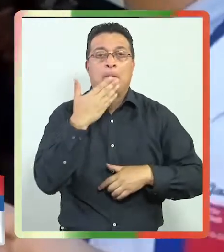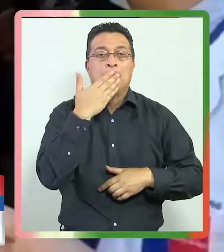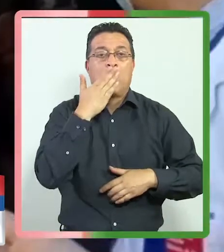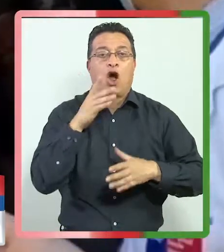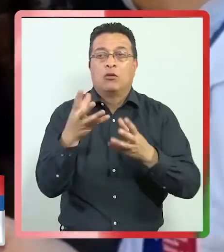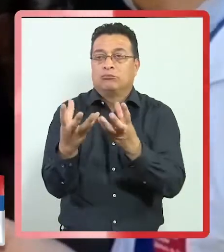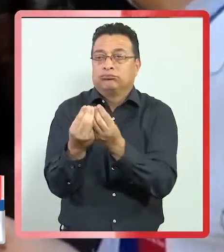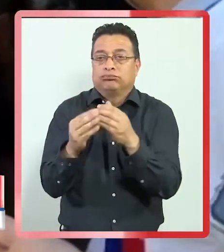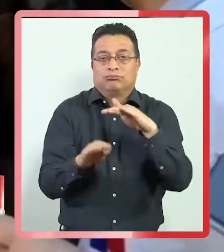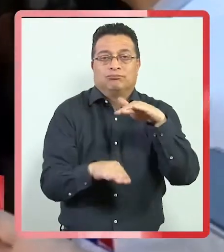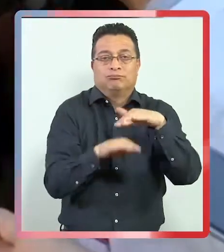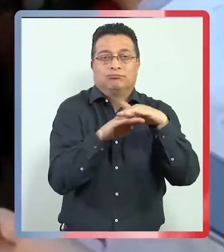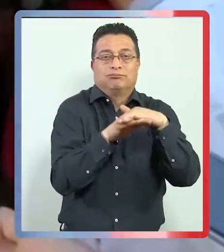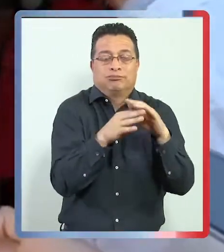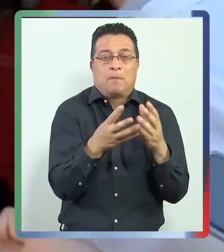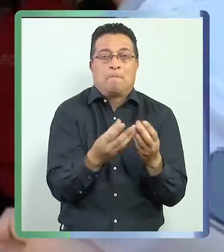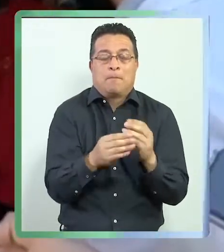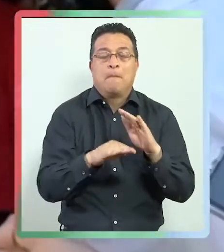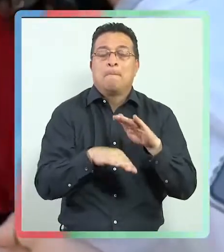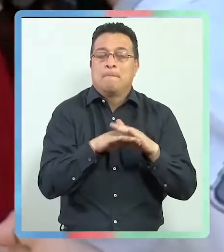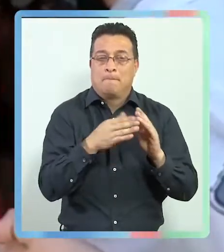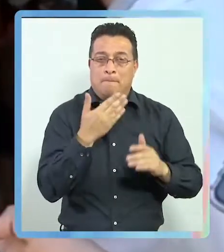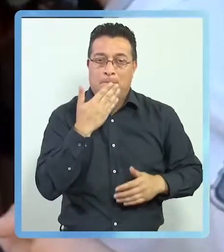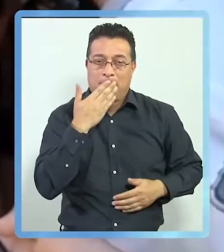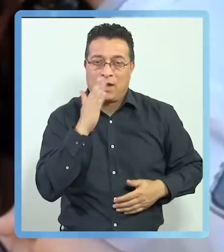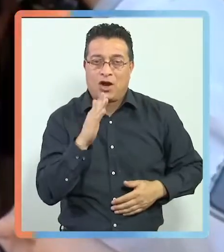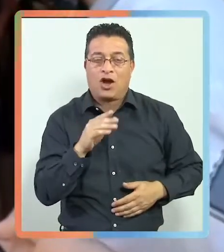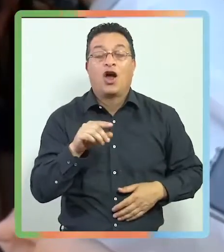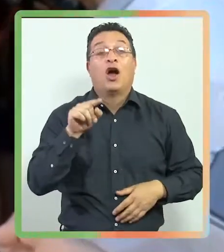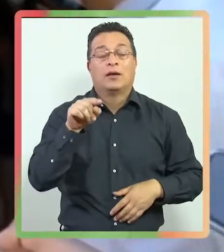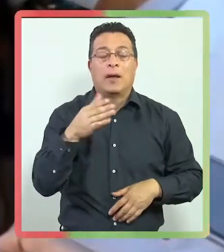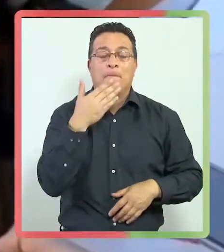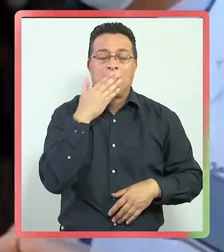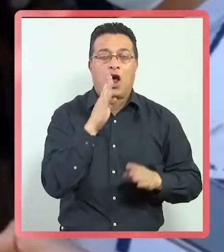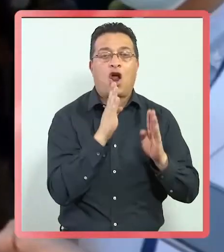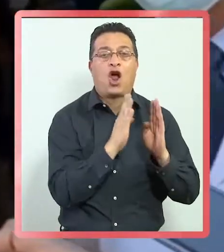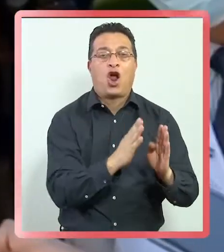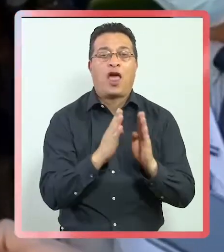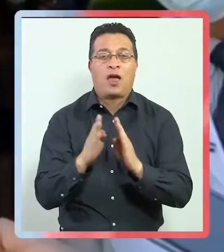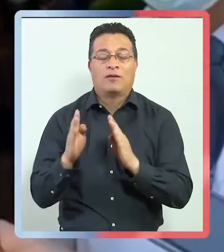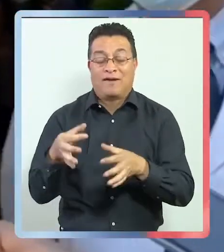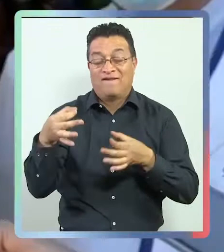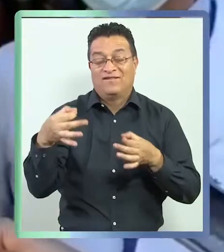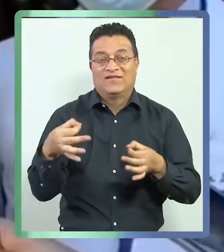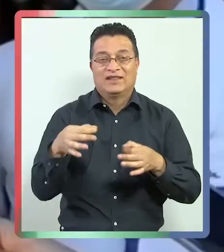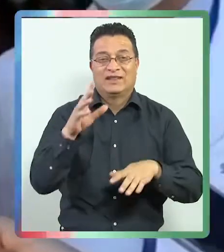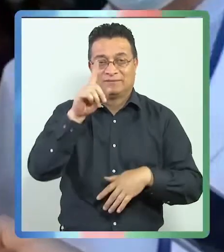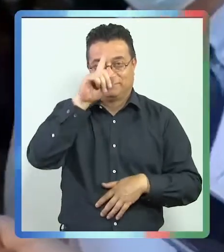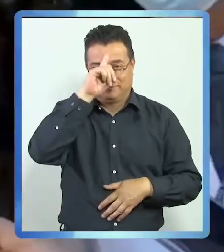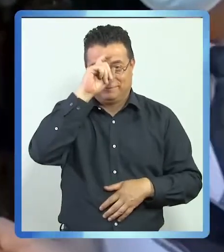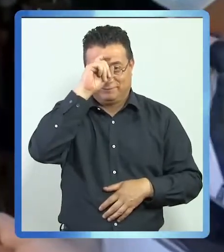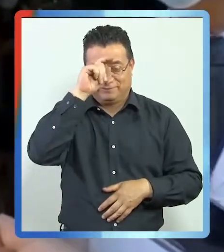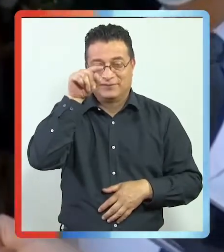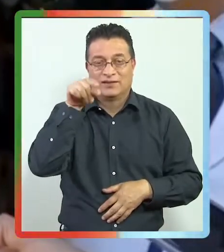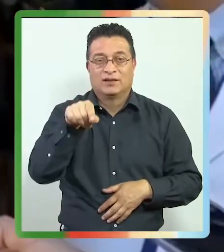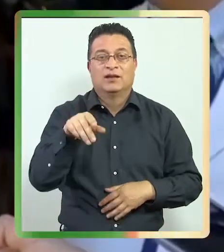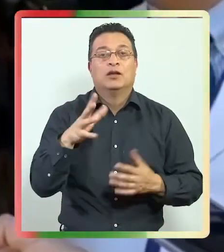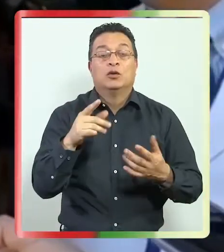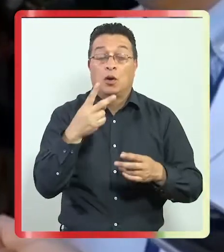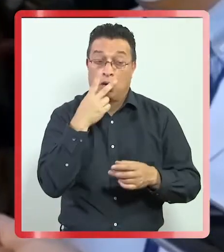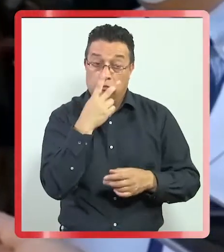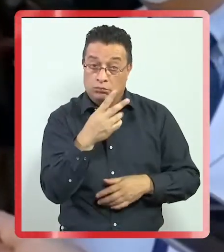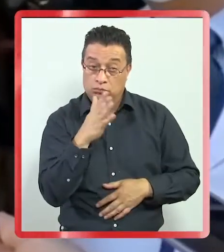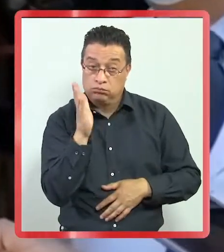mejorar los aforos, entender de mejor manera a nuestros pacientes. Por otro lado, nos permite un mejor ordenamiento de las fichas clínicas, puesto que